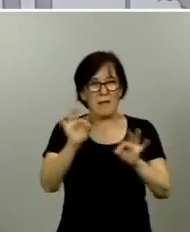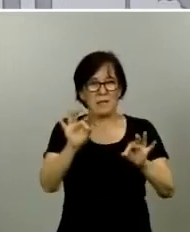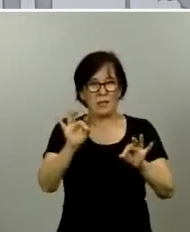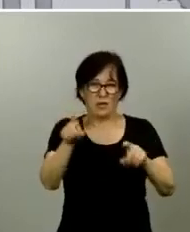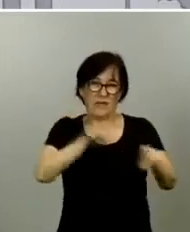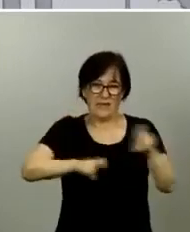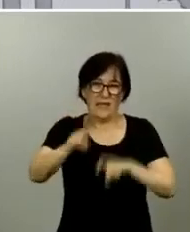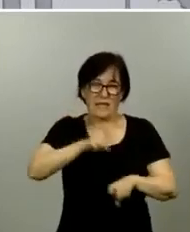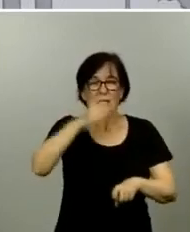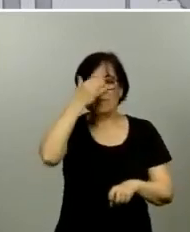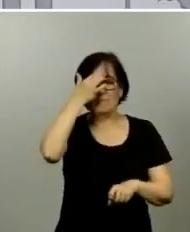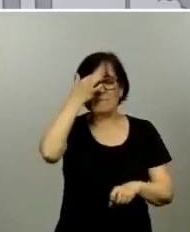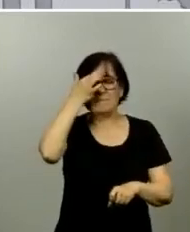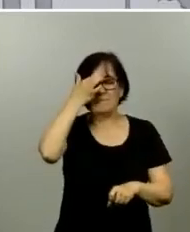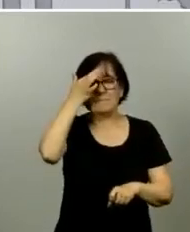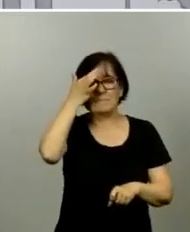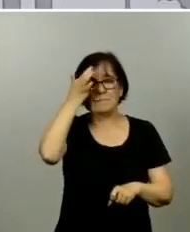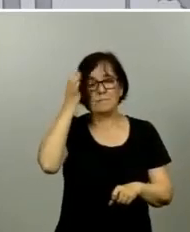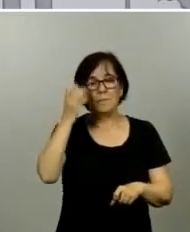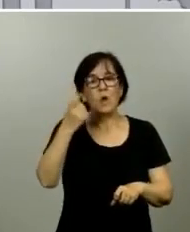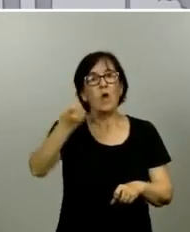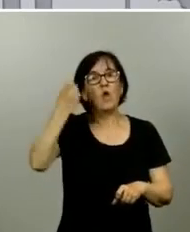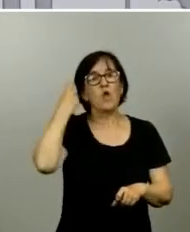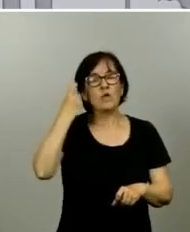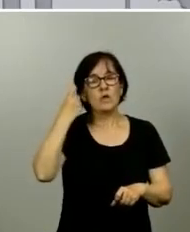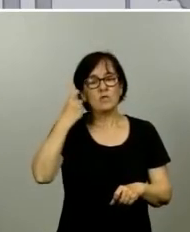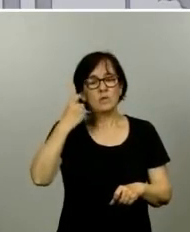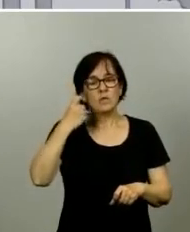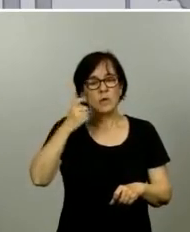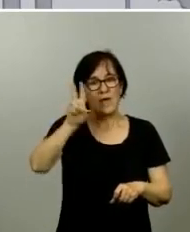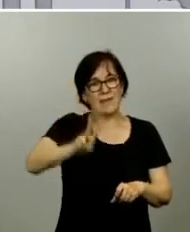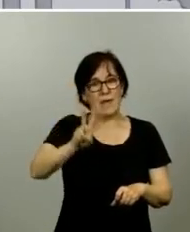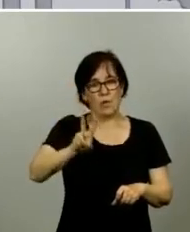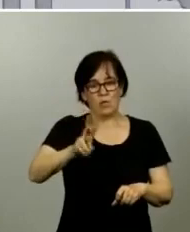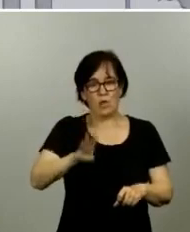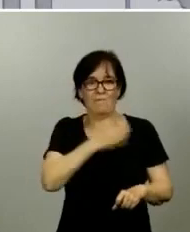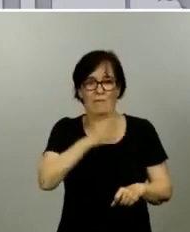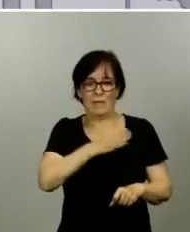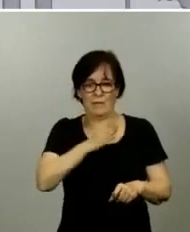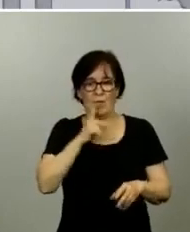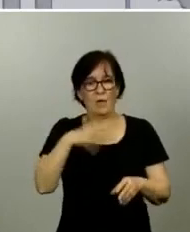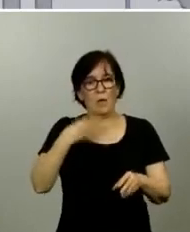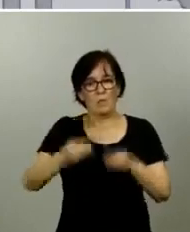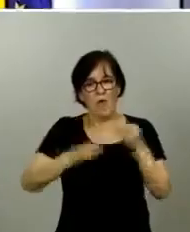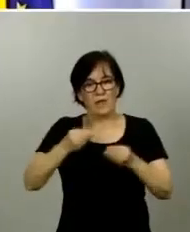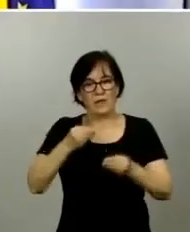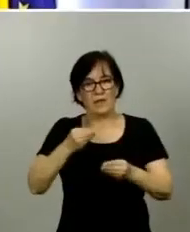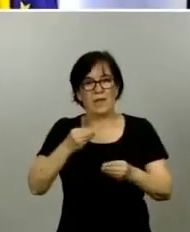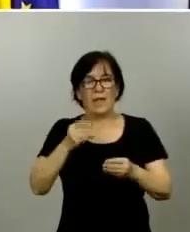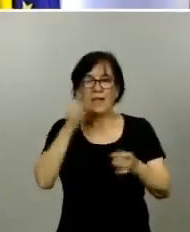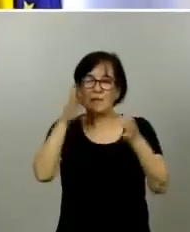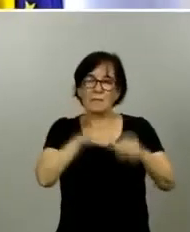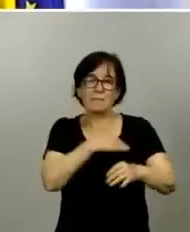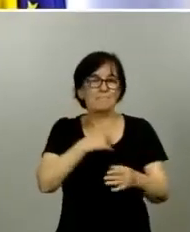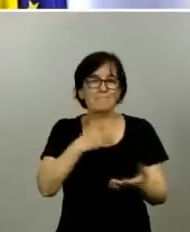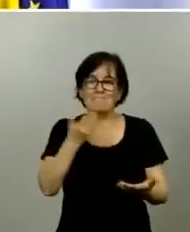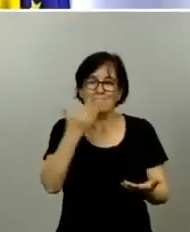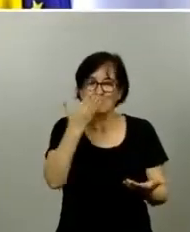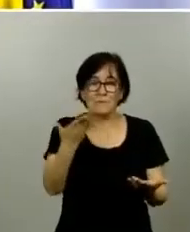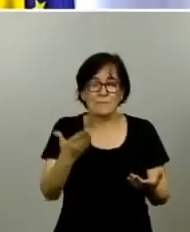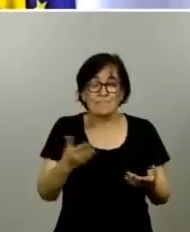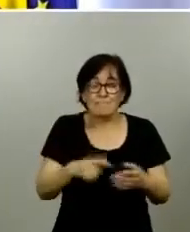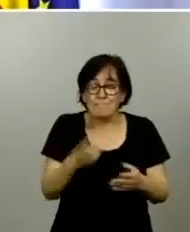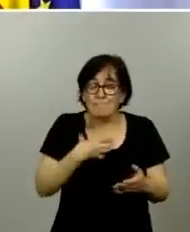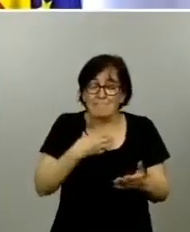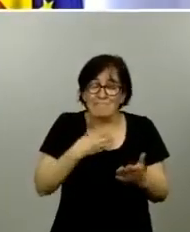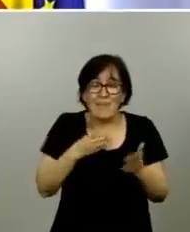de la EBAU los alumnos de segundo de bachillerato pudieran hacer algunas actividades académicas. Lamentablemente, esto no está permitido por el decreto